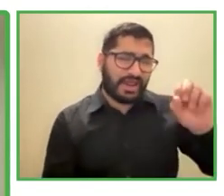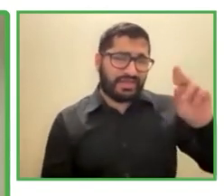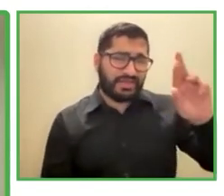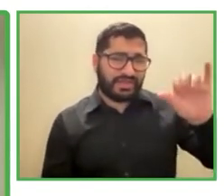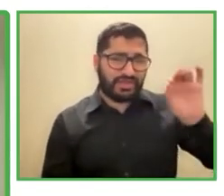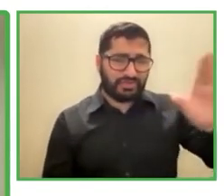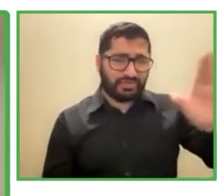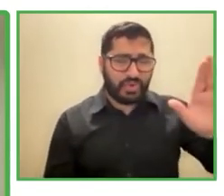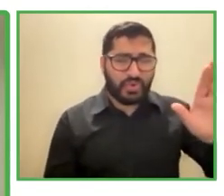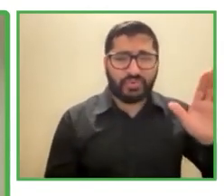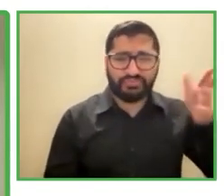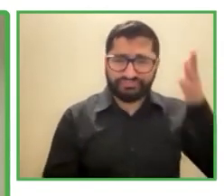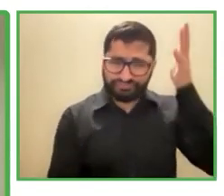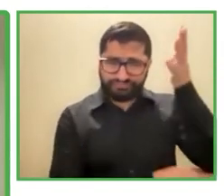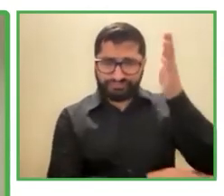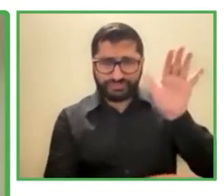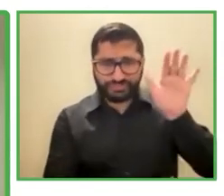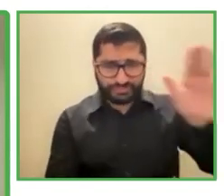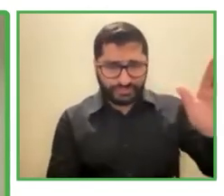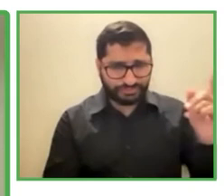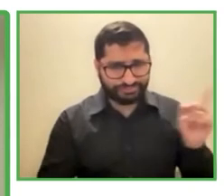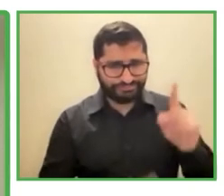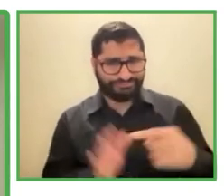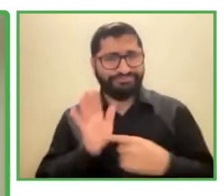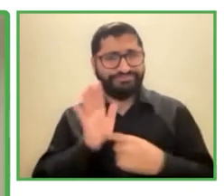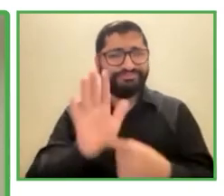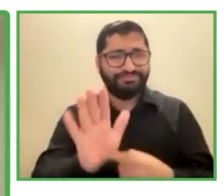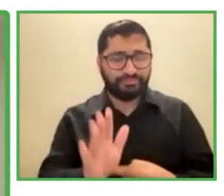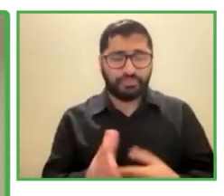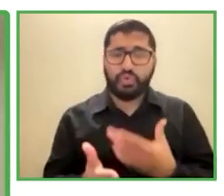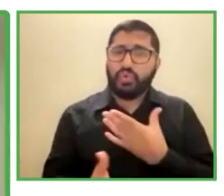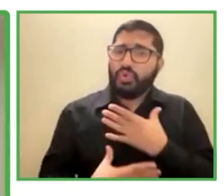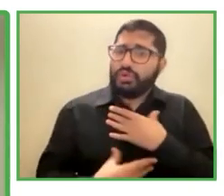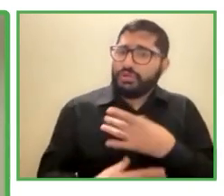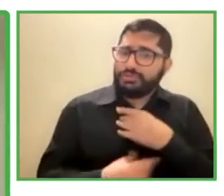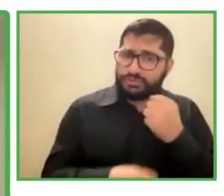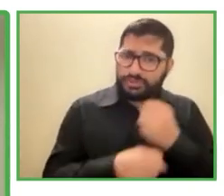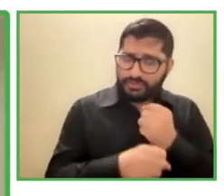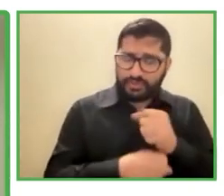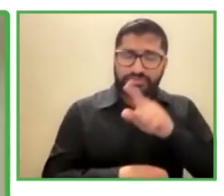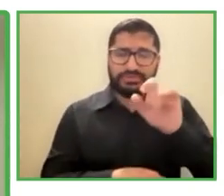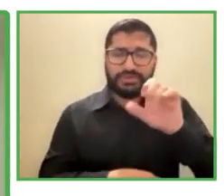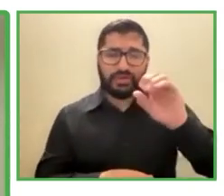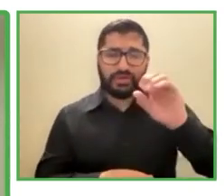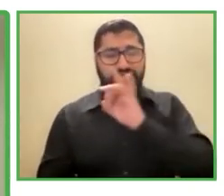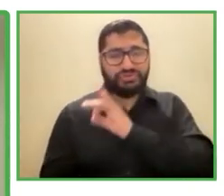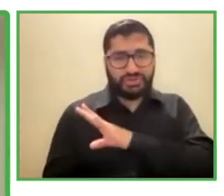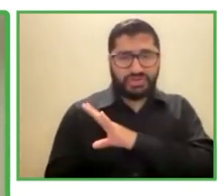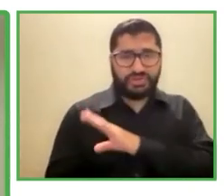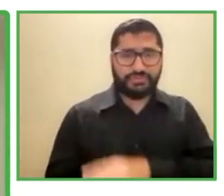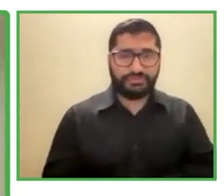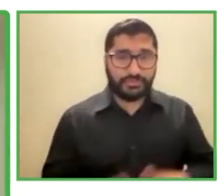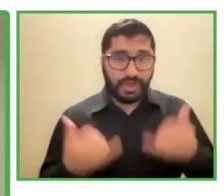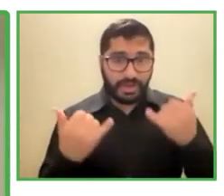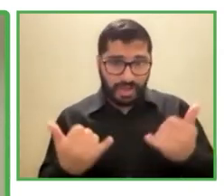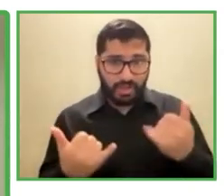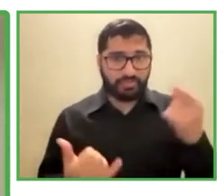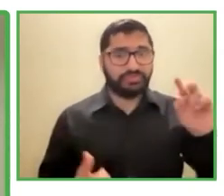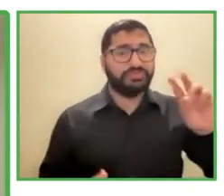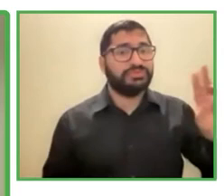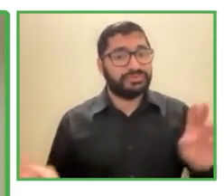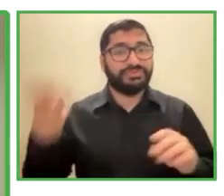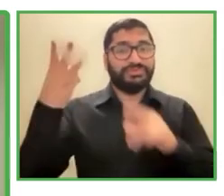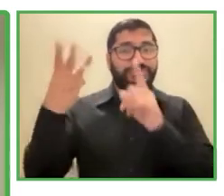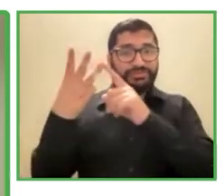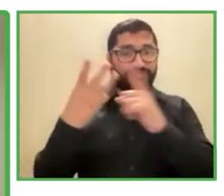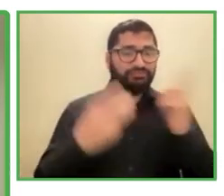muy interesante el trabajo en seco Chile vamos a nuestra tercera expositora voy a presentarle a